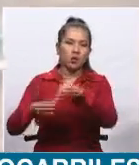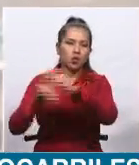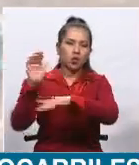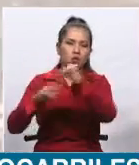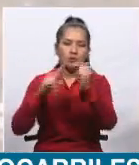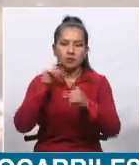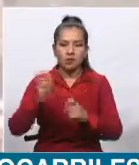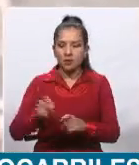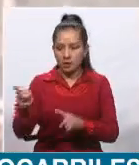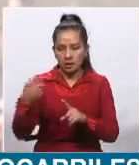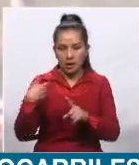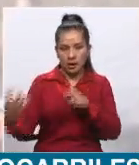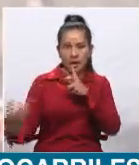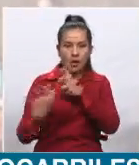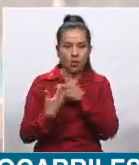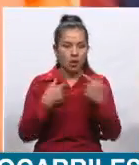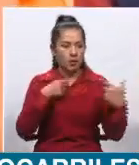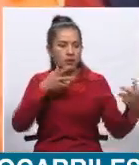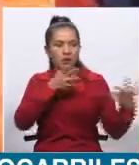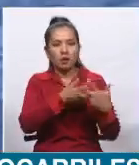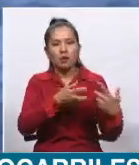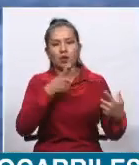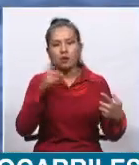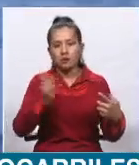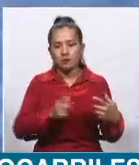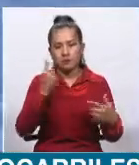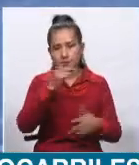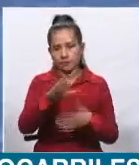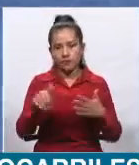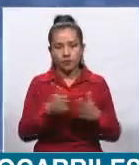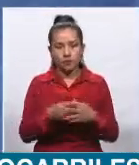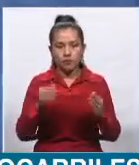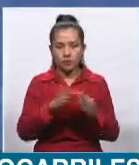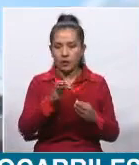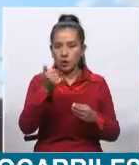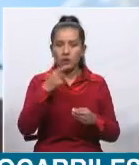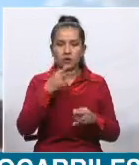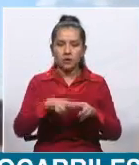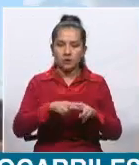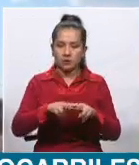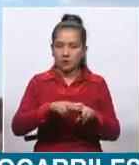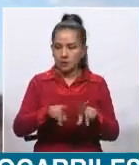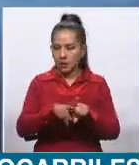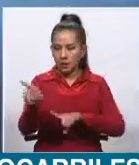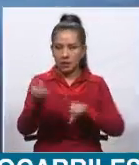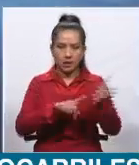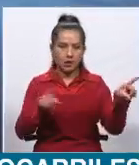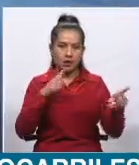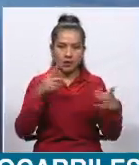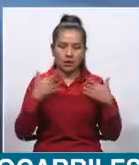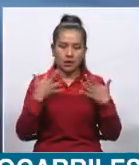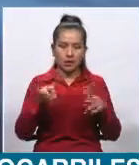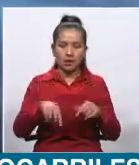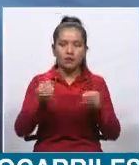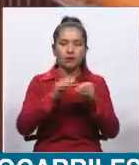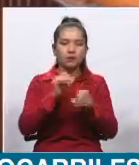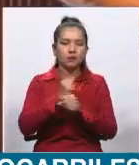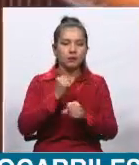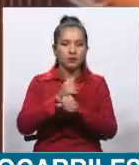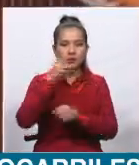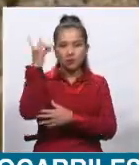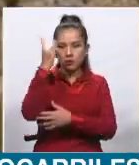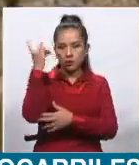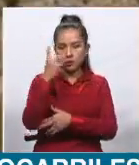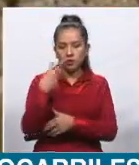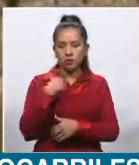readecuar las demás líneas que tenemos establecidas y operativas en Bolivia. Sin lugar a dudas,